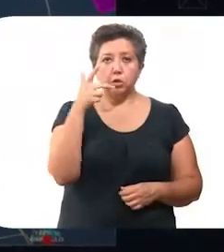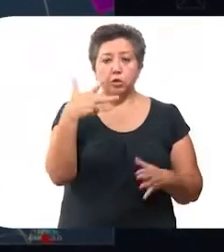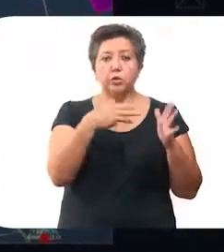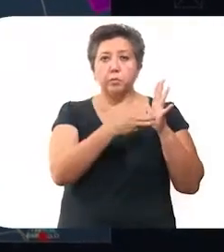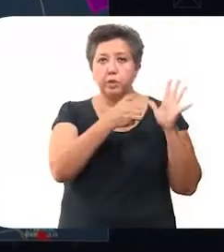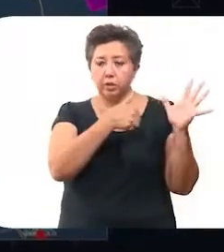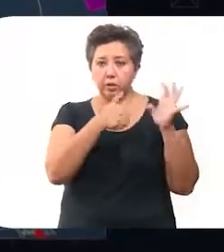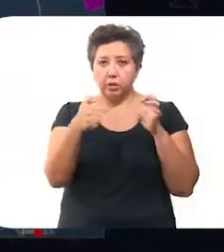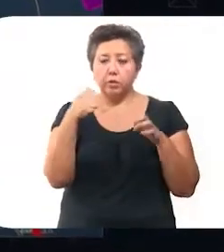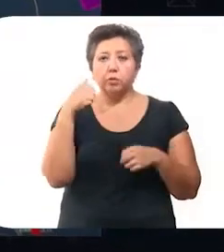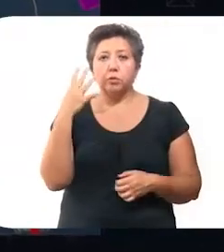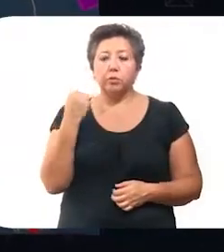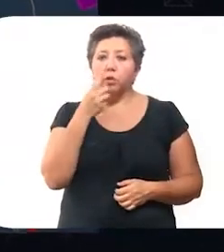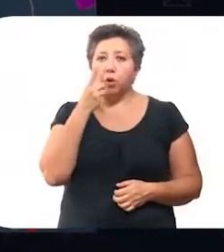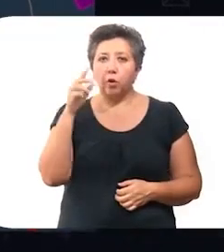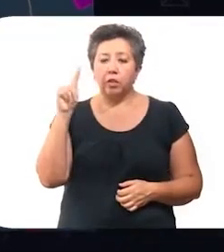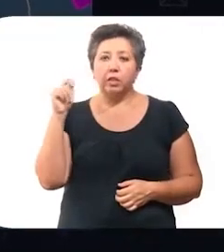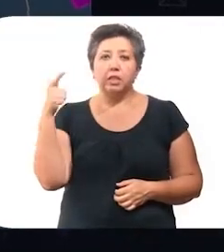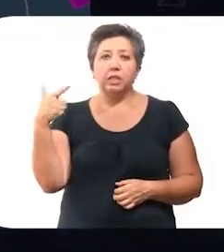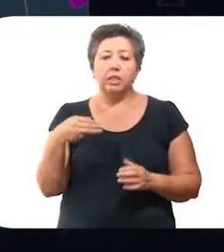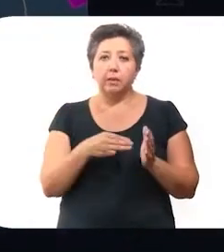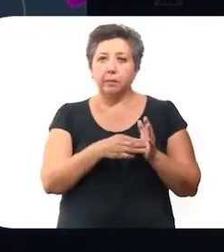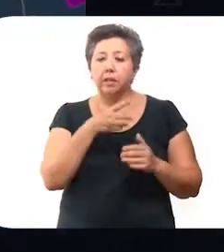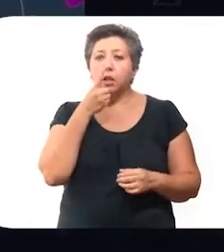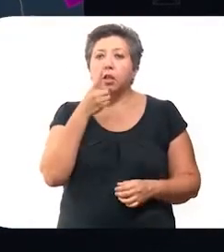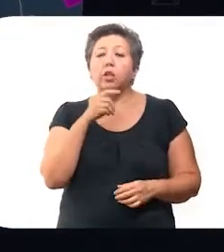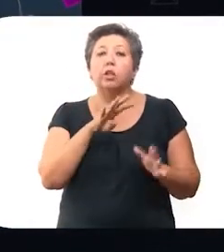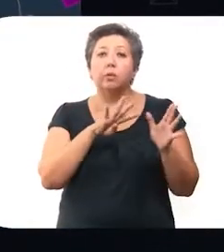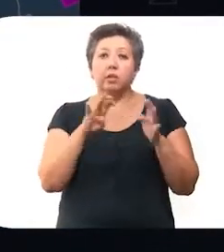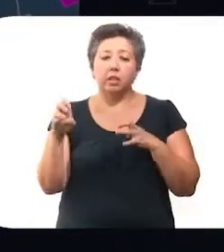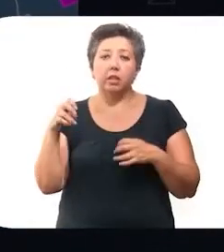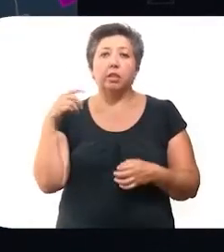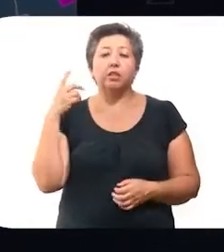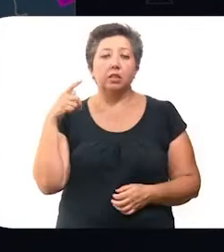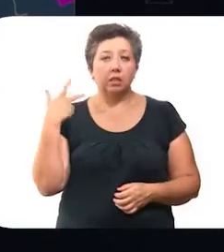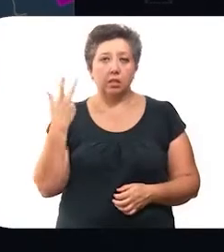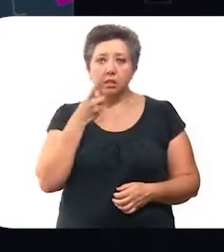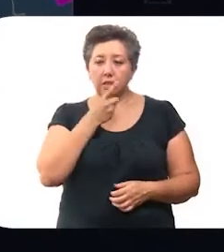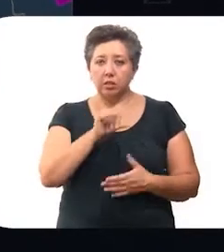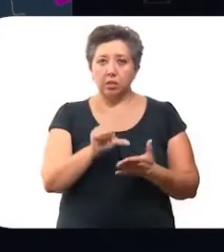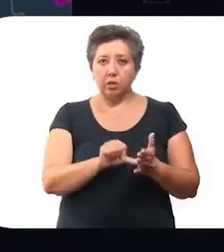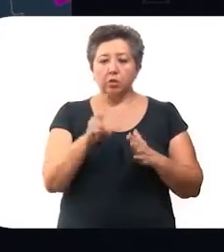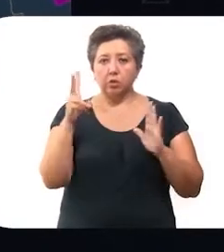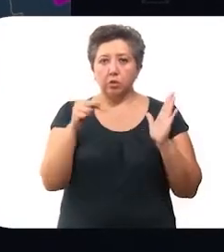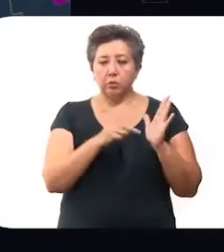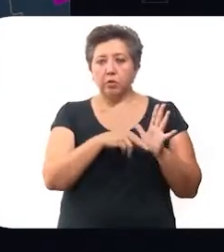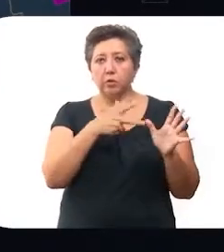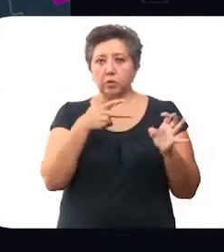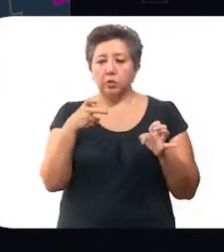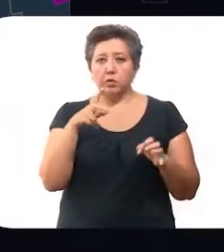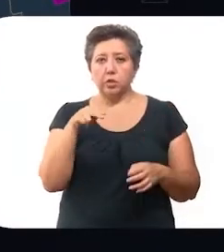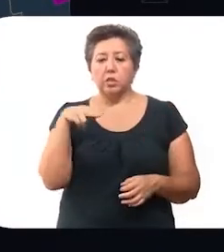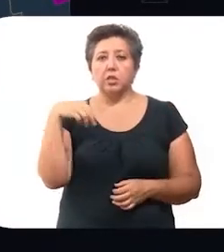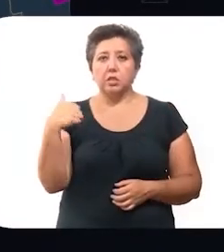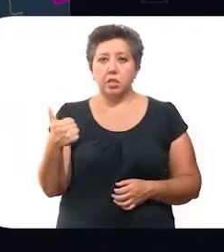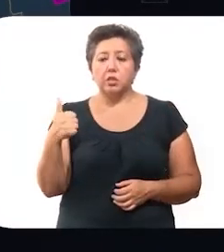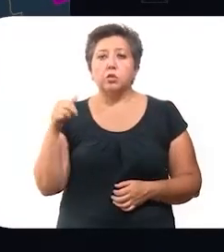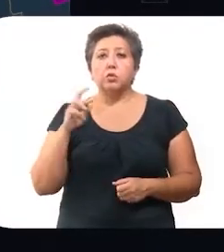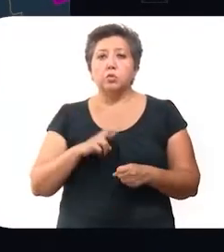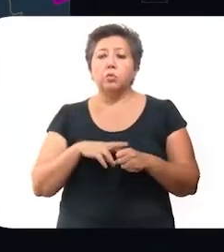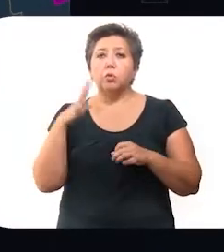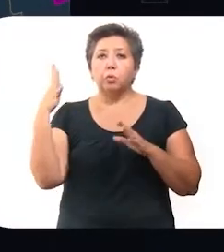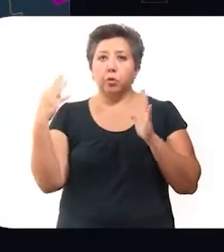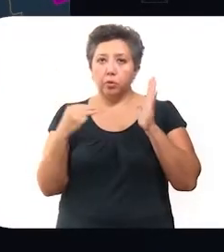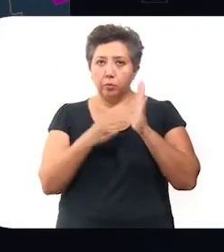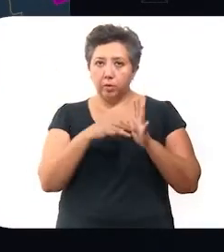,609, en la zona oriente, 7,913, en la zona centro, 2,886, en la zona sur,